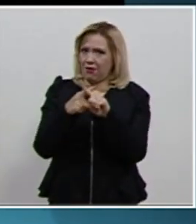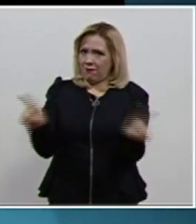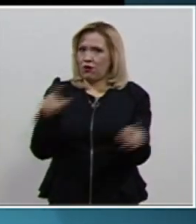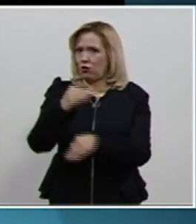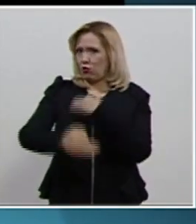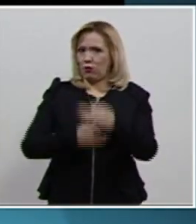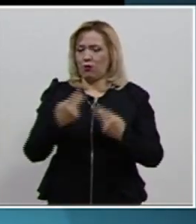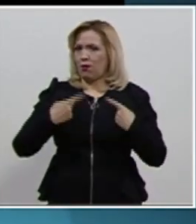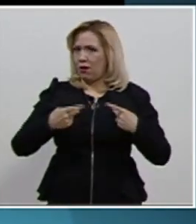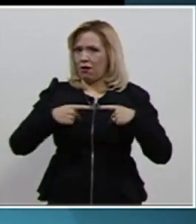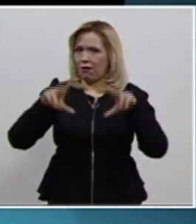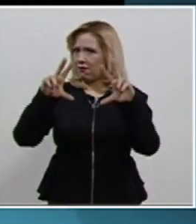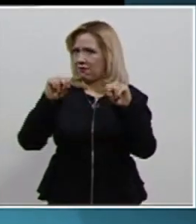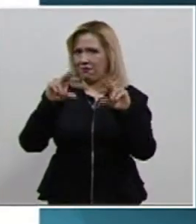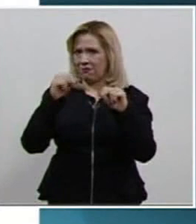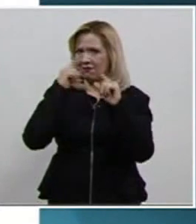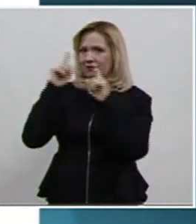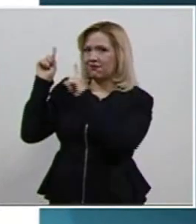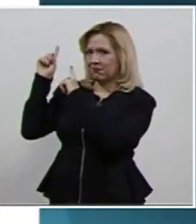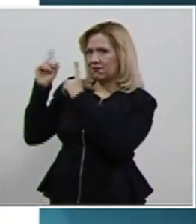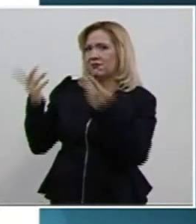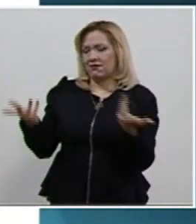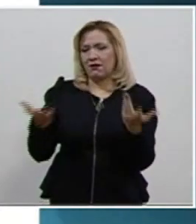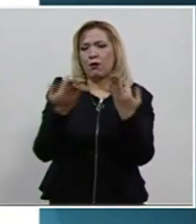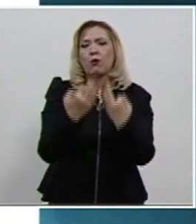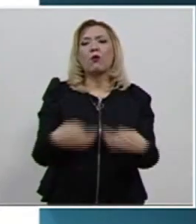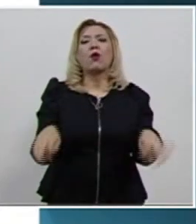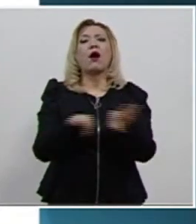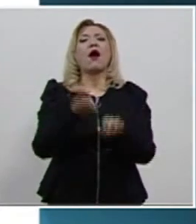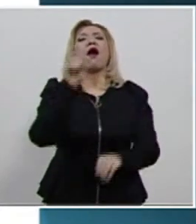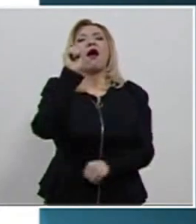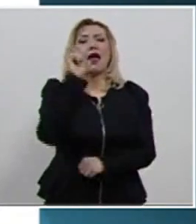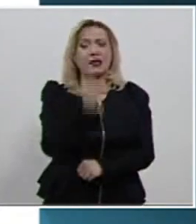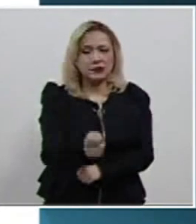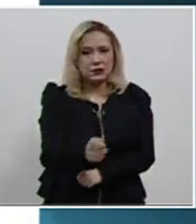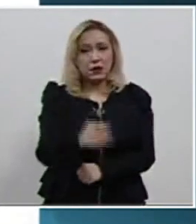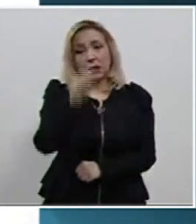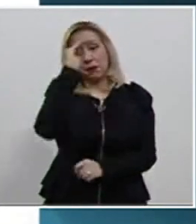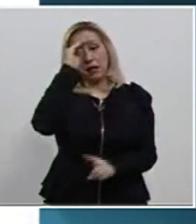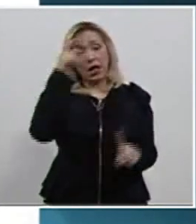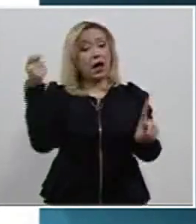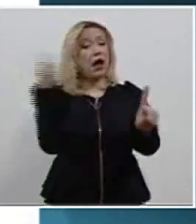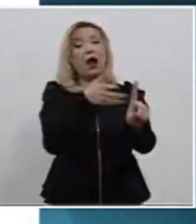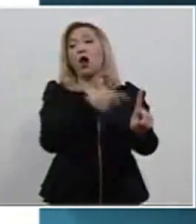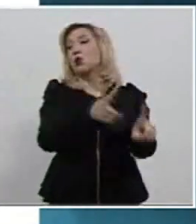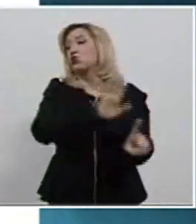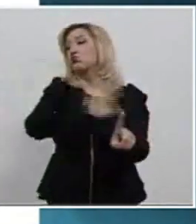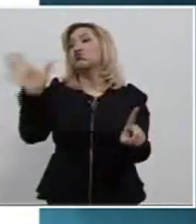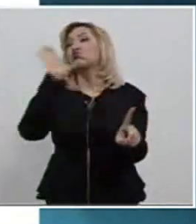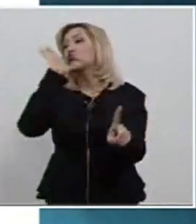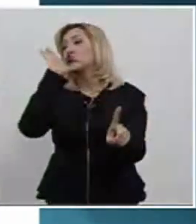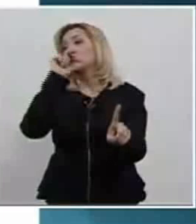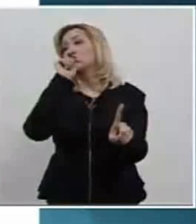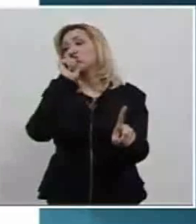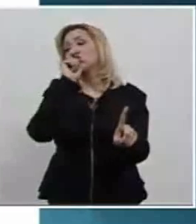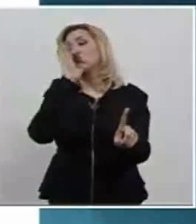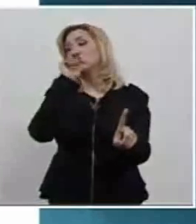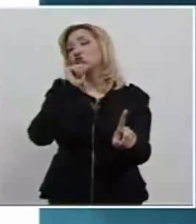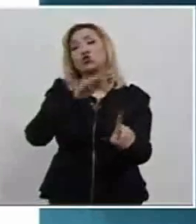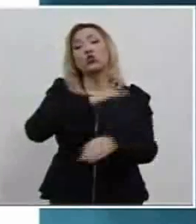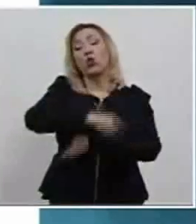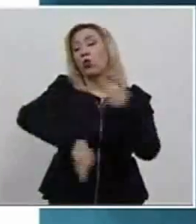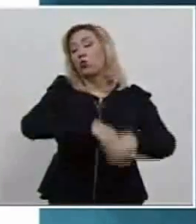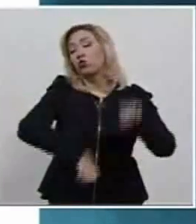diferenciador en lo que lo importante es no colocar en la categoría de vulnerable a toda la población adulta mayor,